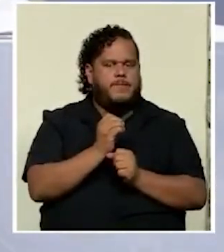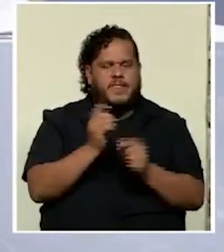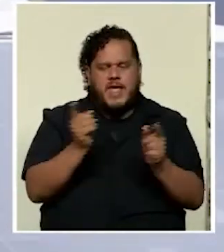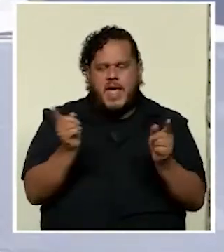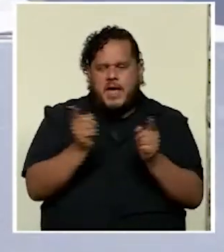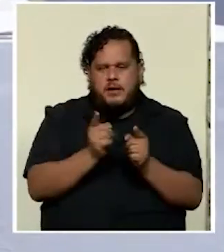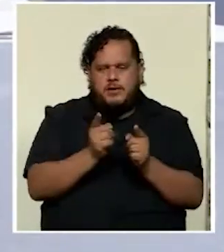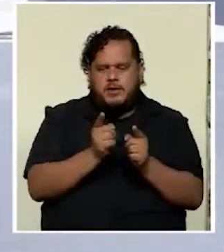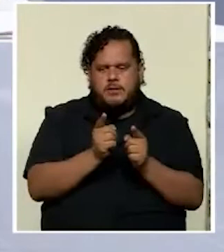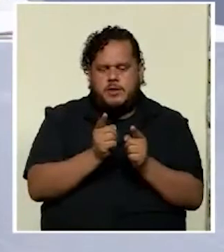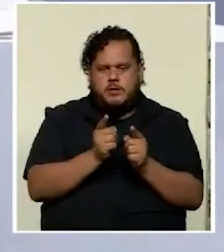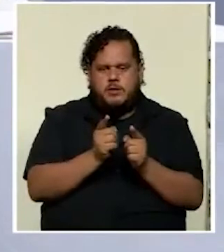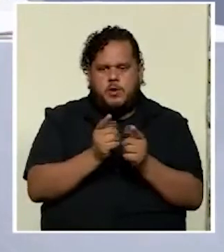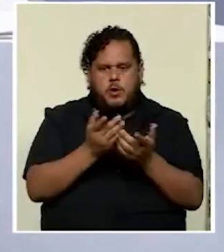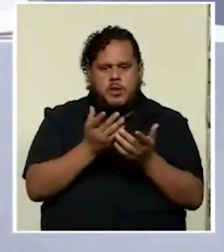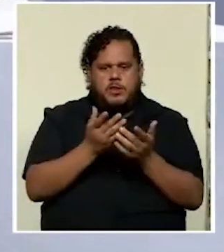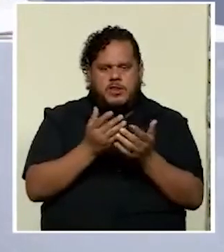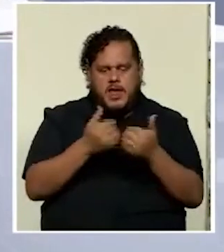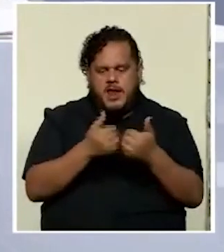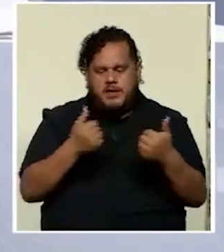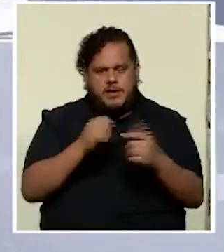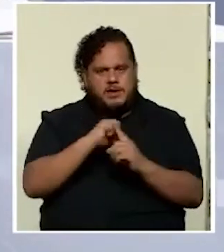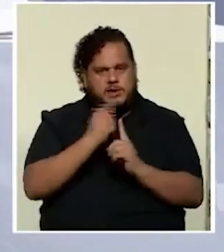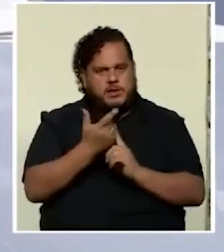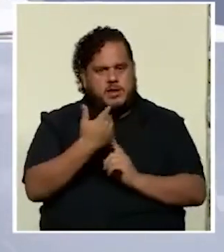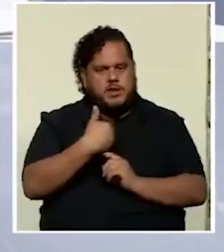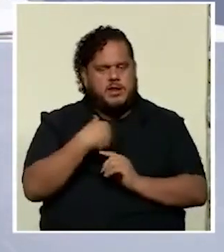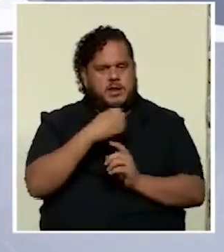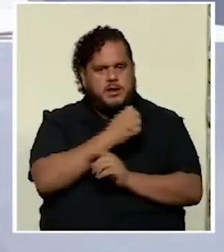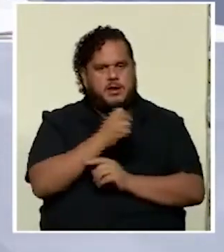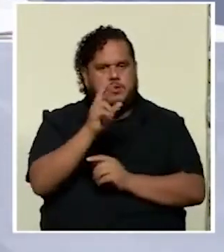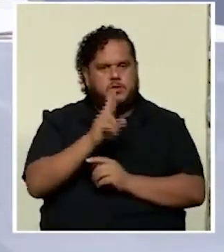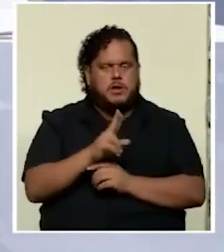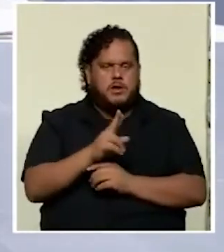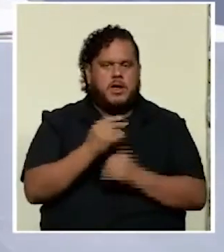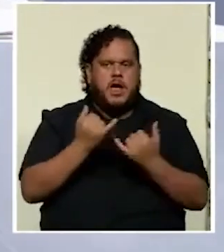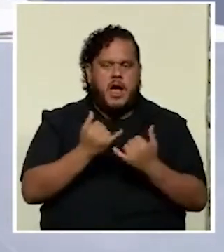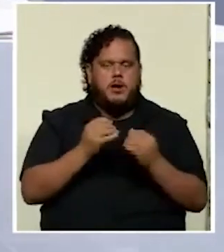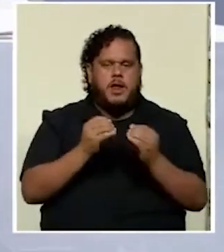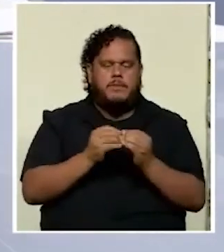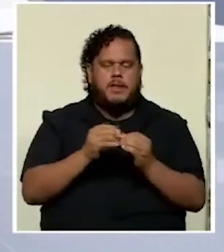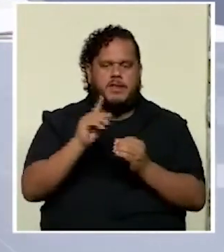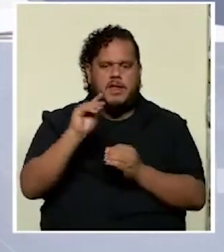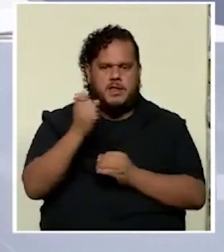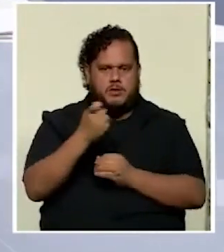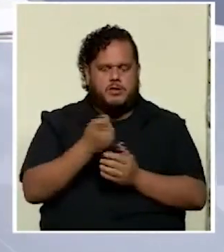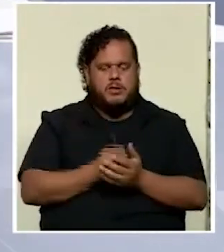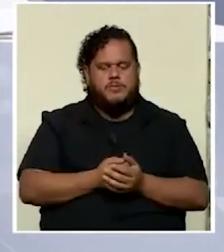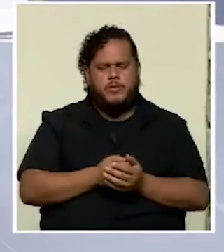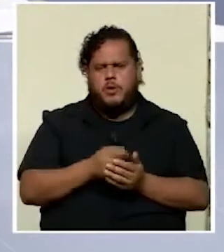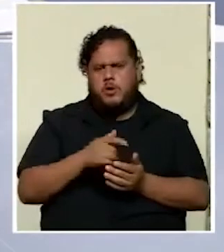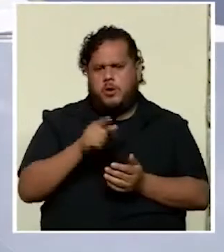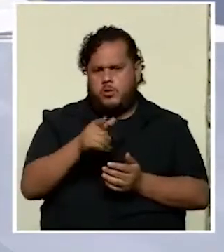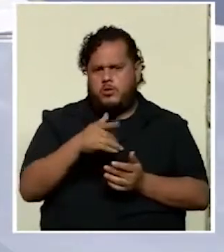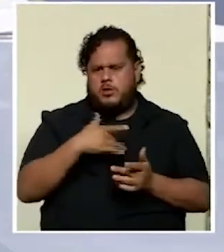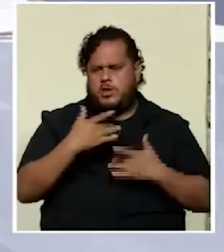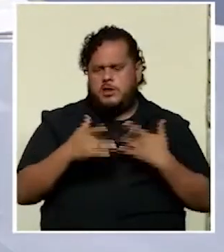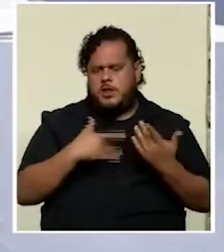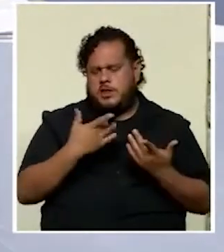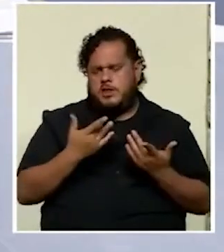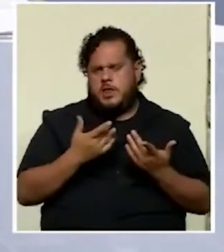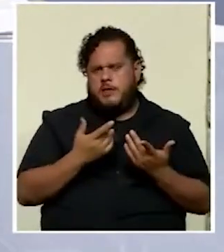acortamiento de la brecha social que tiene Costa Rica ahora más que diagnosticada ¿siente usted más bien